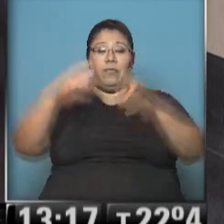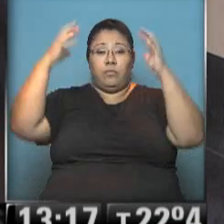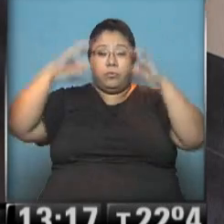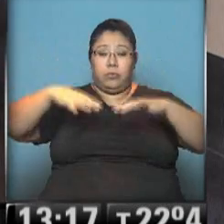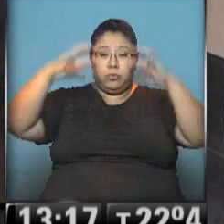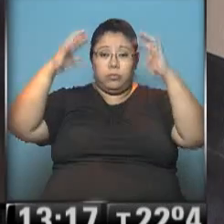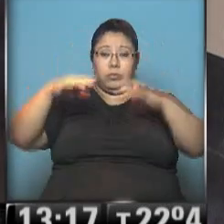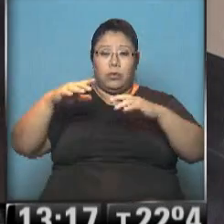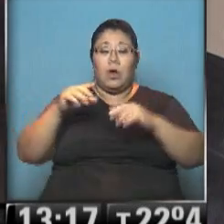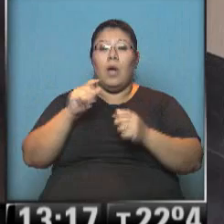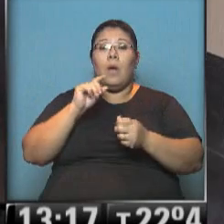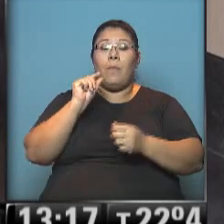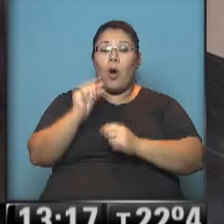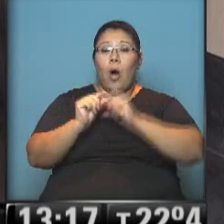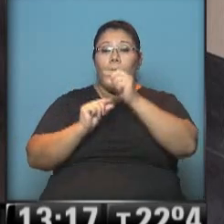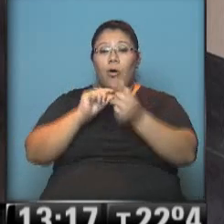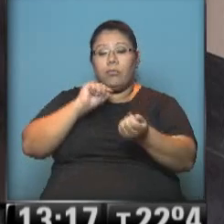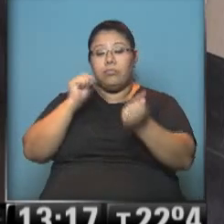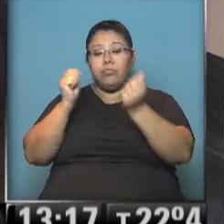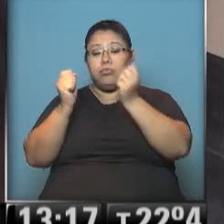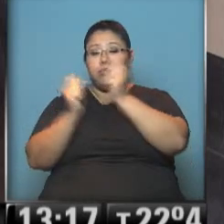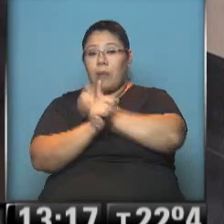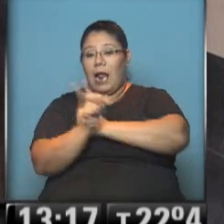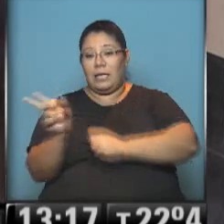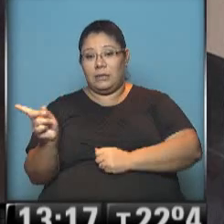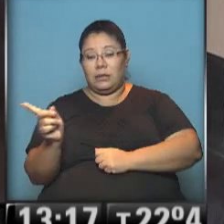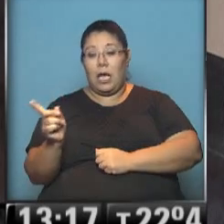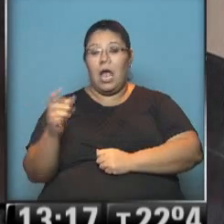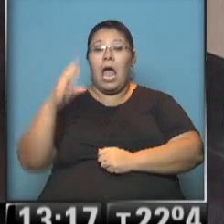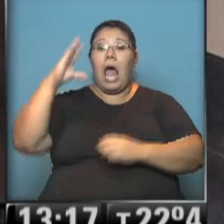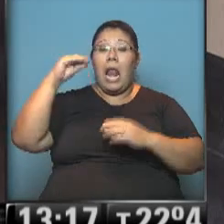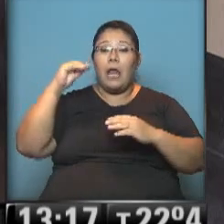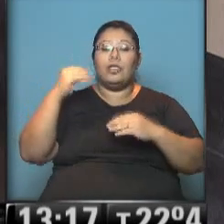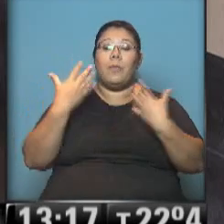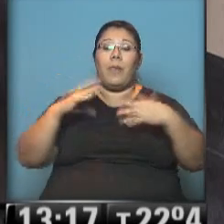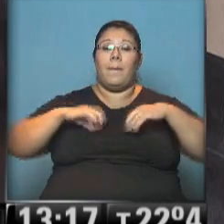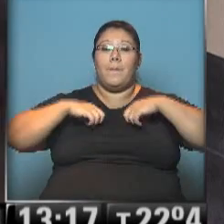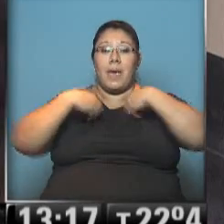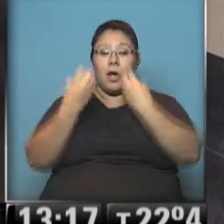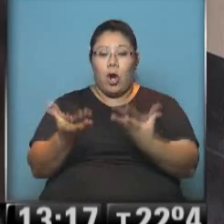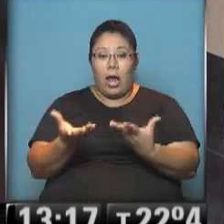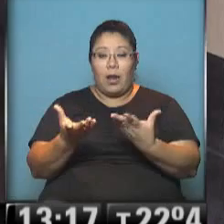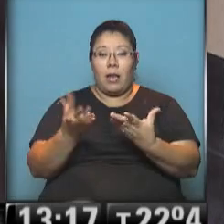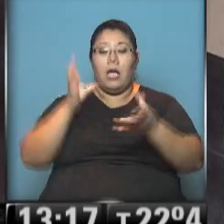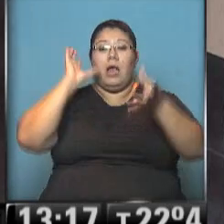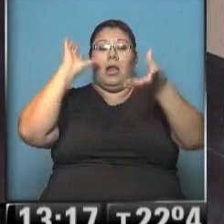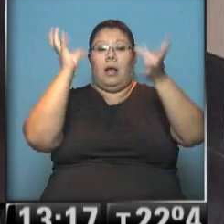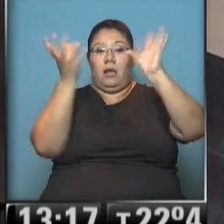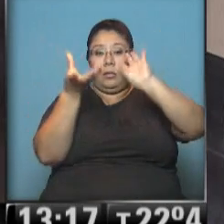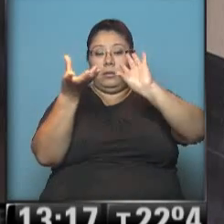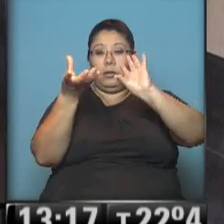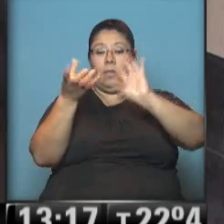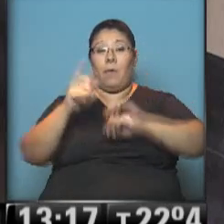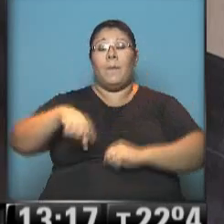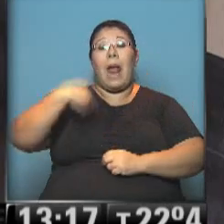tiempo se está desplazando lentamente hacia el este, posiblemente a partir de esta noche comiencen a mejorar muy lentamente las condiciones meteorológicas para